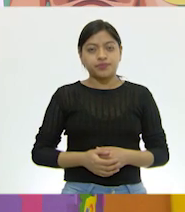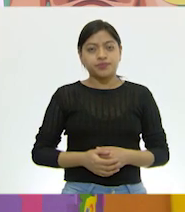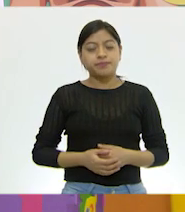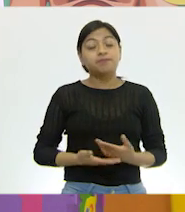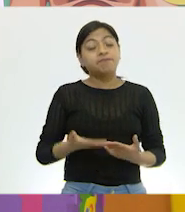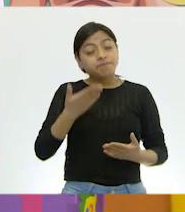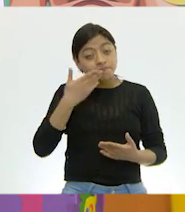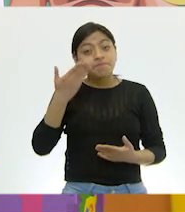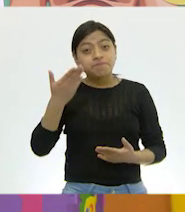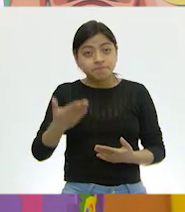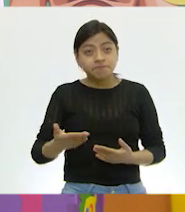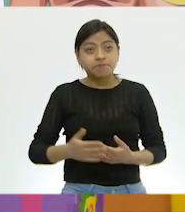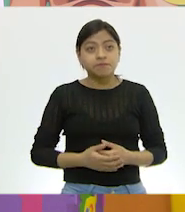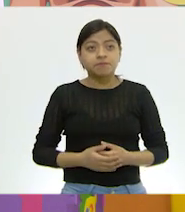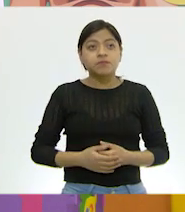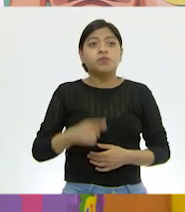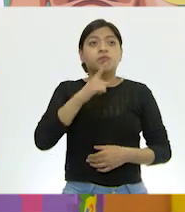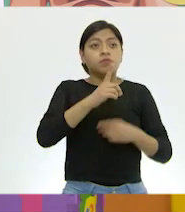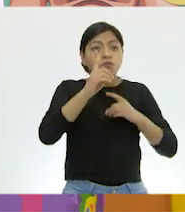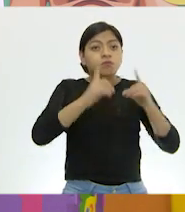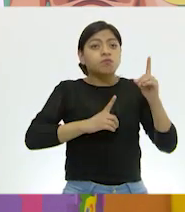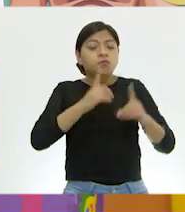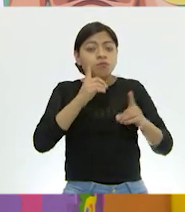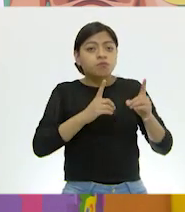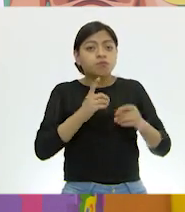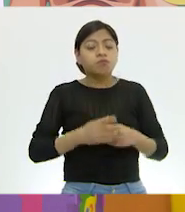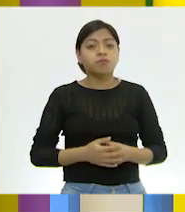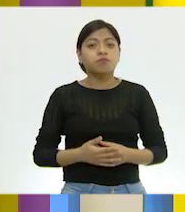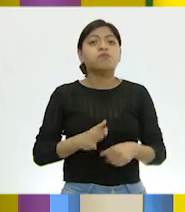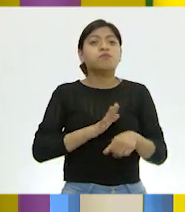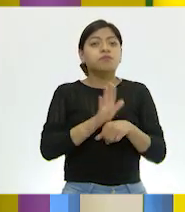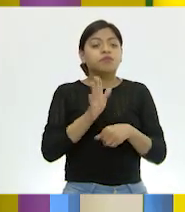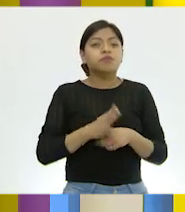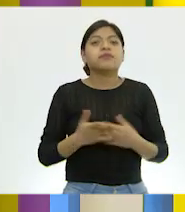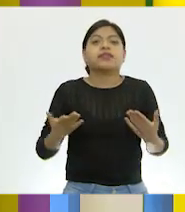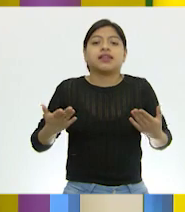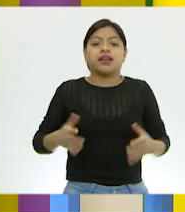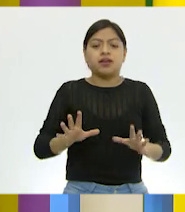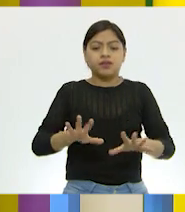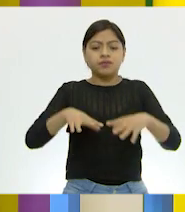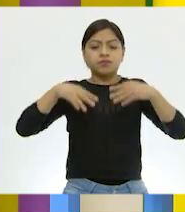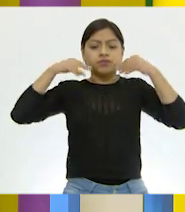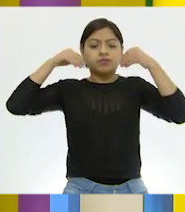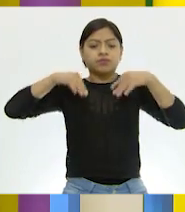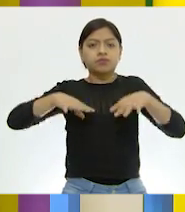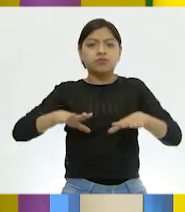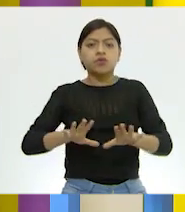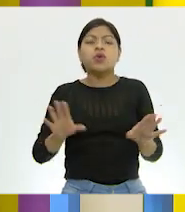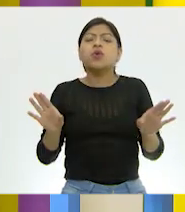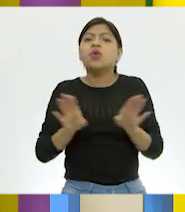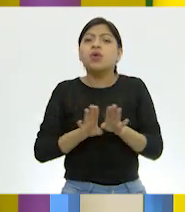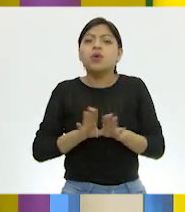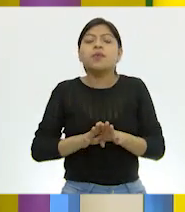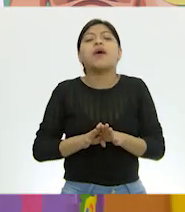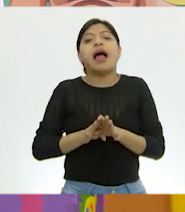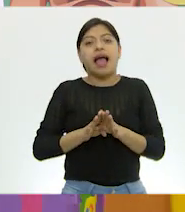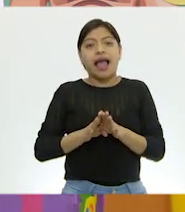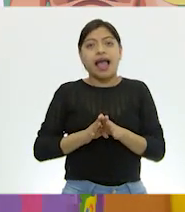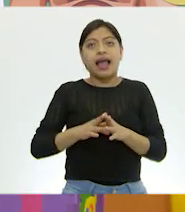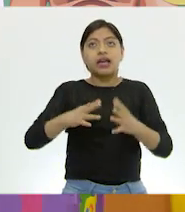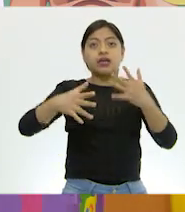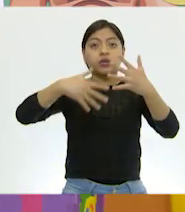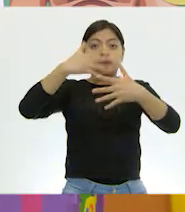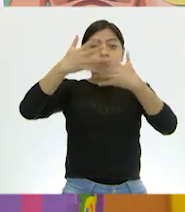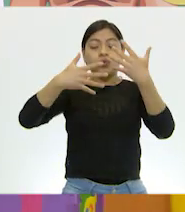Muy bien, entonces, ¿cuál era tu pregunta? ¿Qué sucede en la respiración? Ok. Intercambiamos gases,